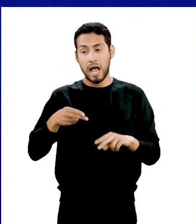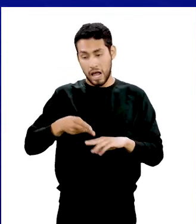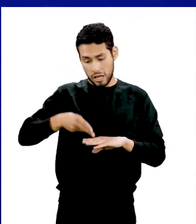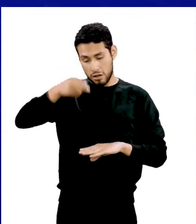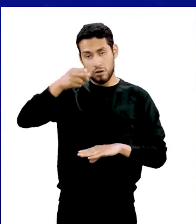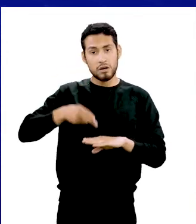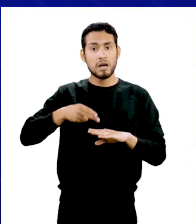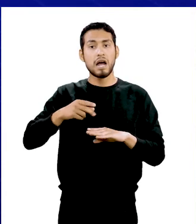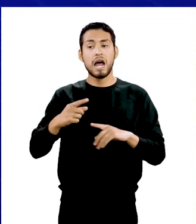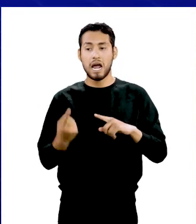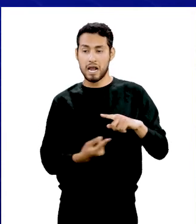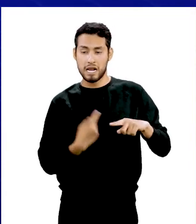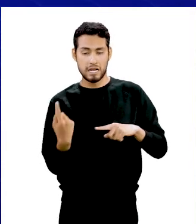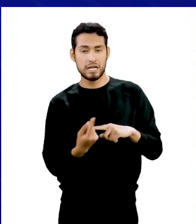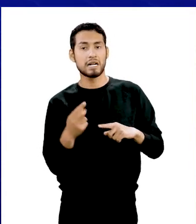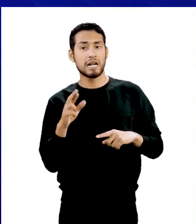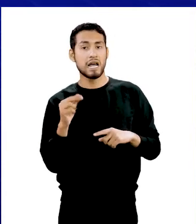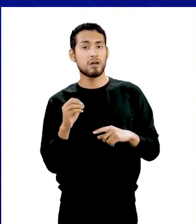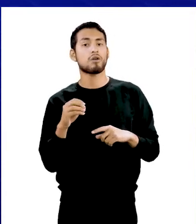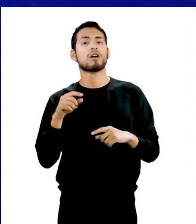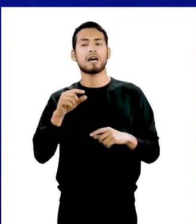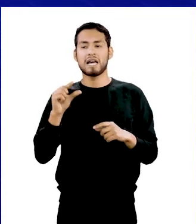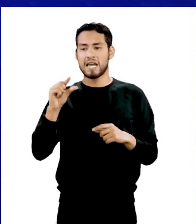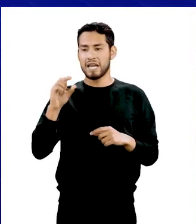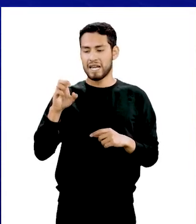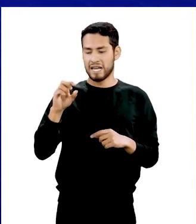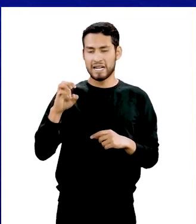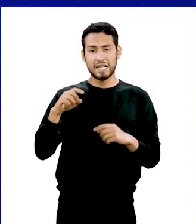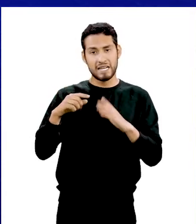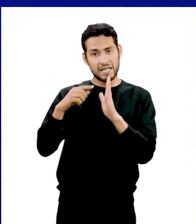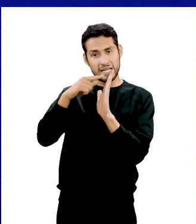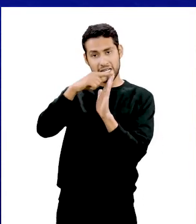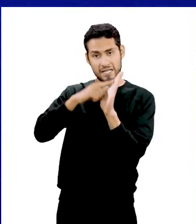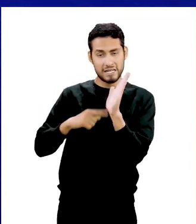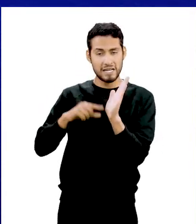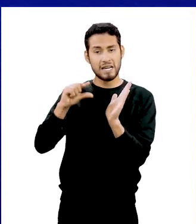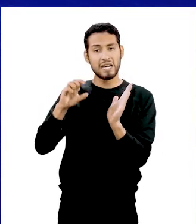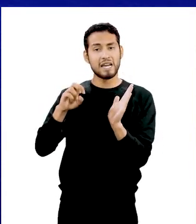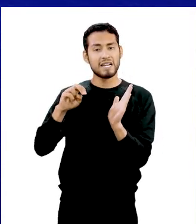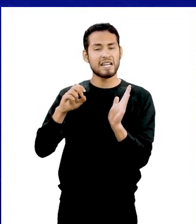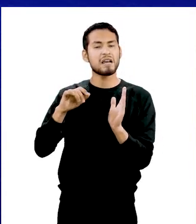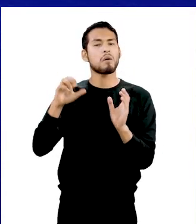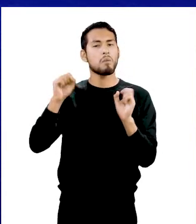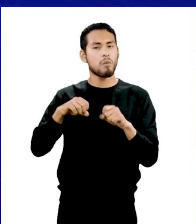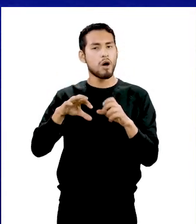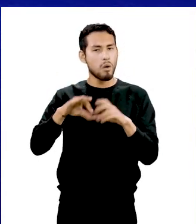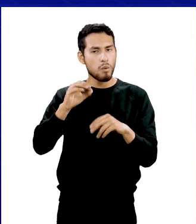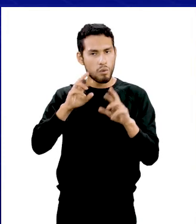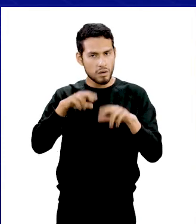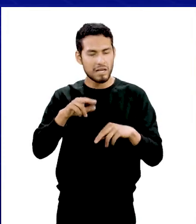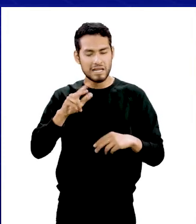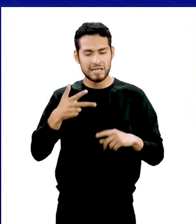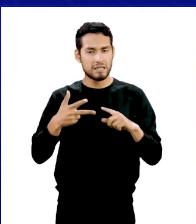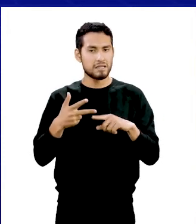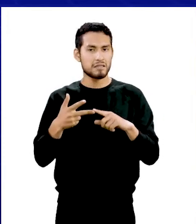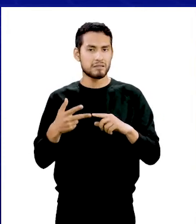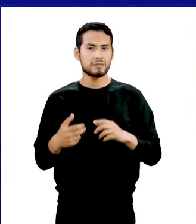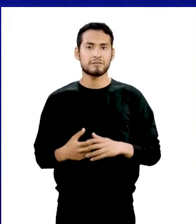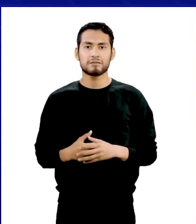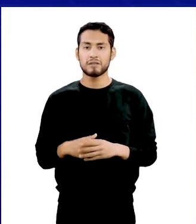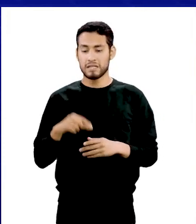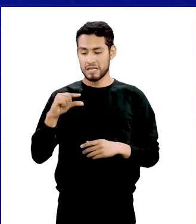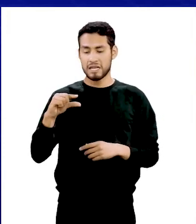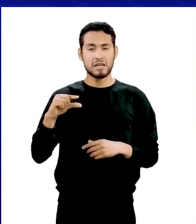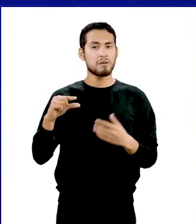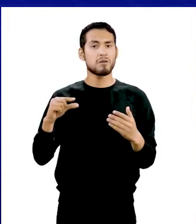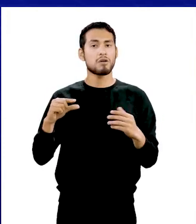Altura, radio, generatrices. Ya que por el teorema de Pitágoras se puede encontrar el tercero.